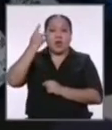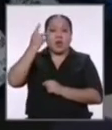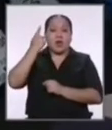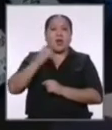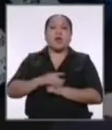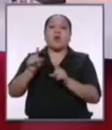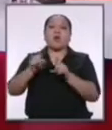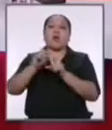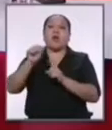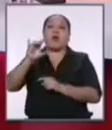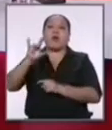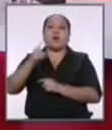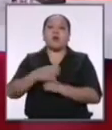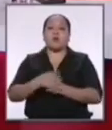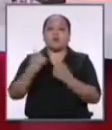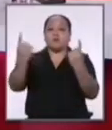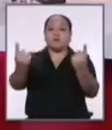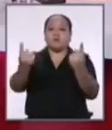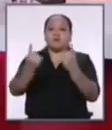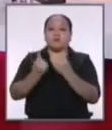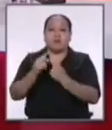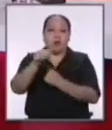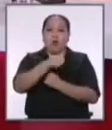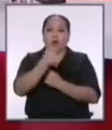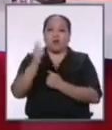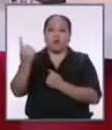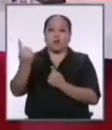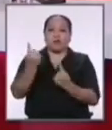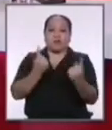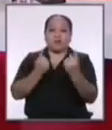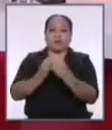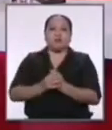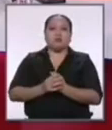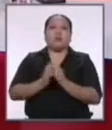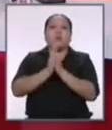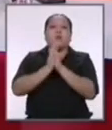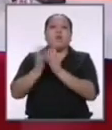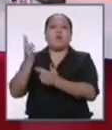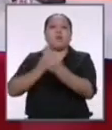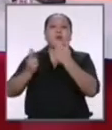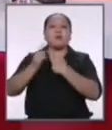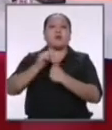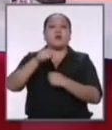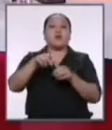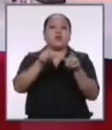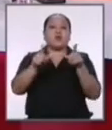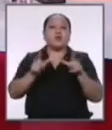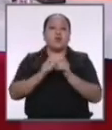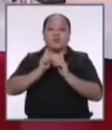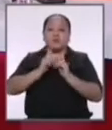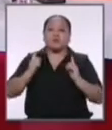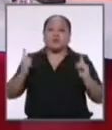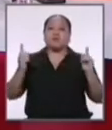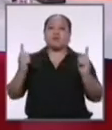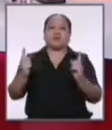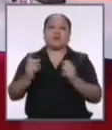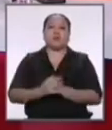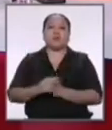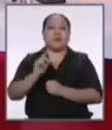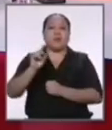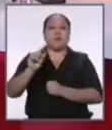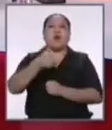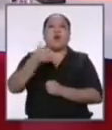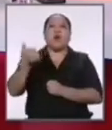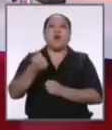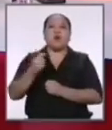darle la bienvenida a la siguiente dupla por favor regresen a sus lugares iniciales y vamos con la siguiente